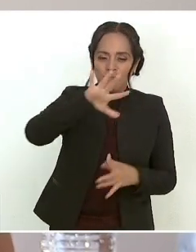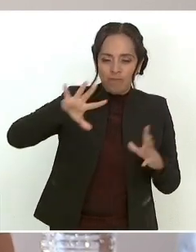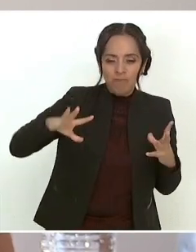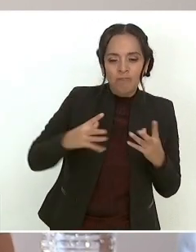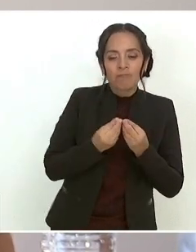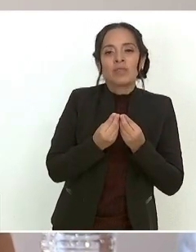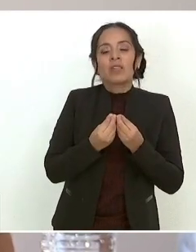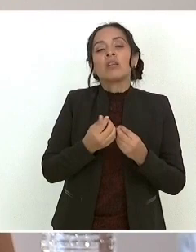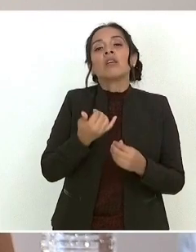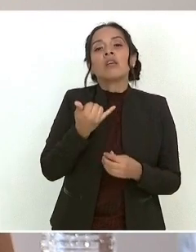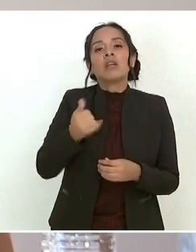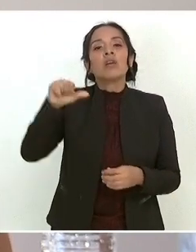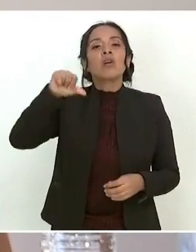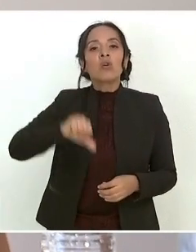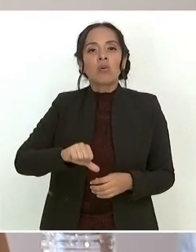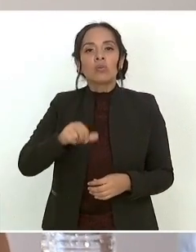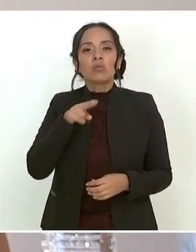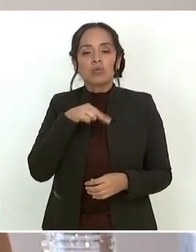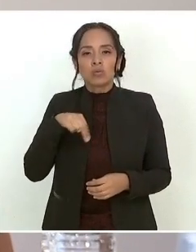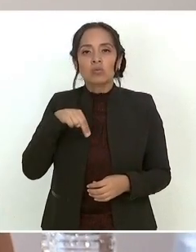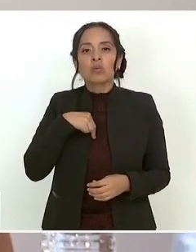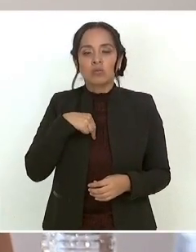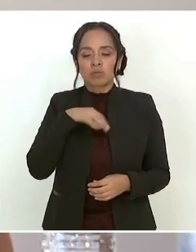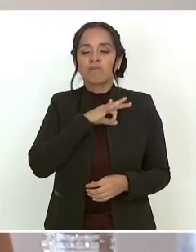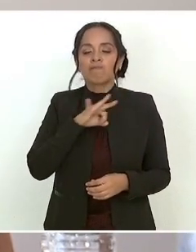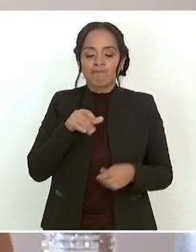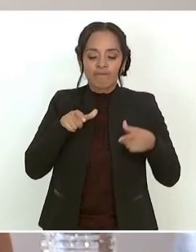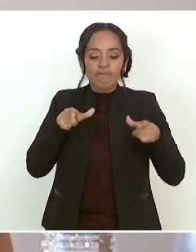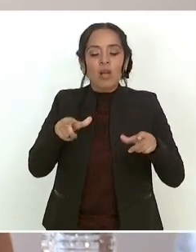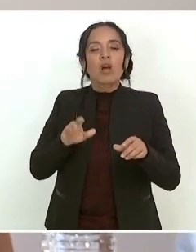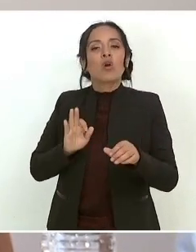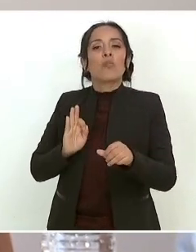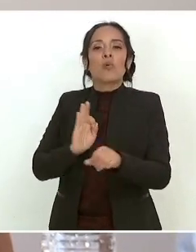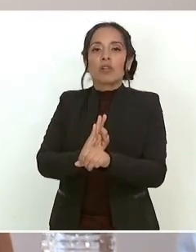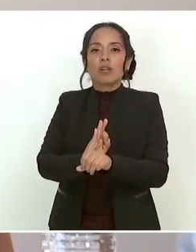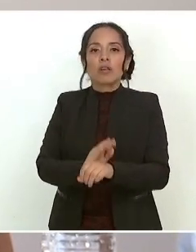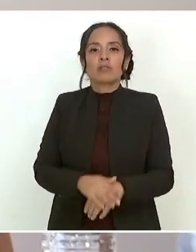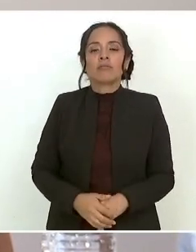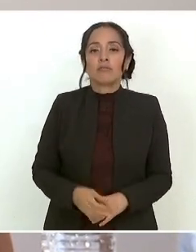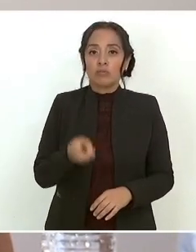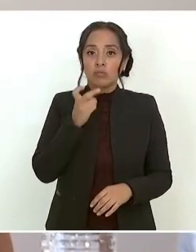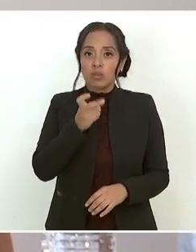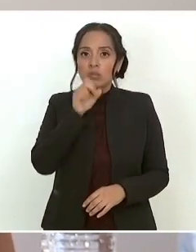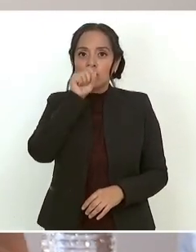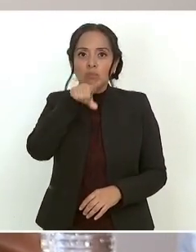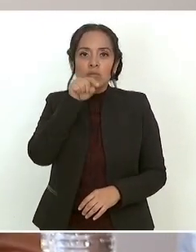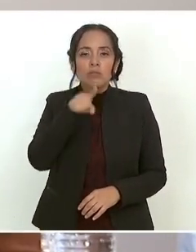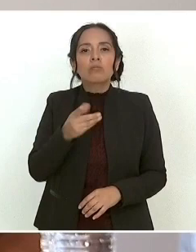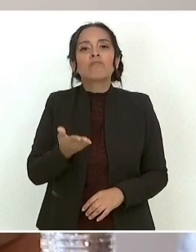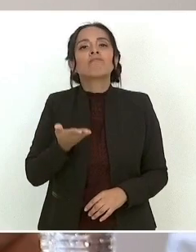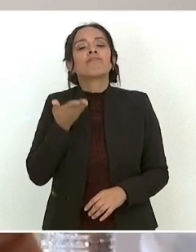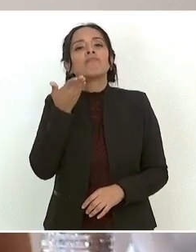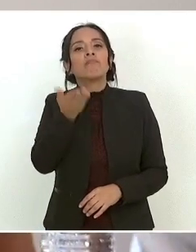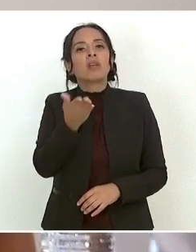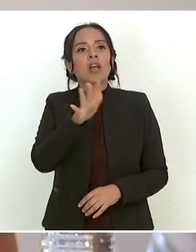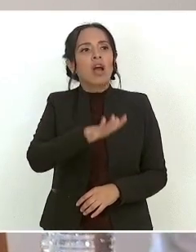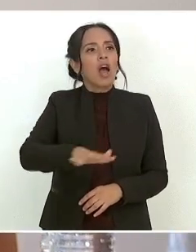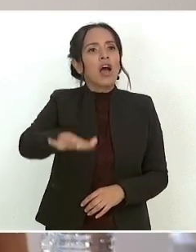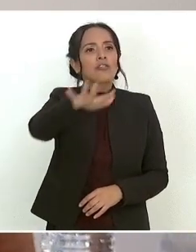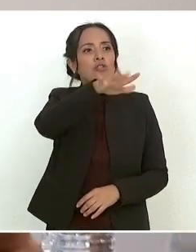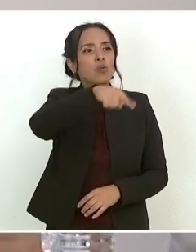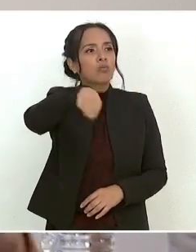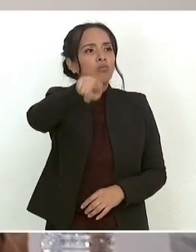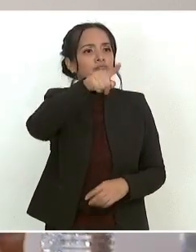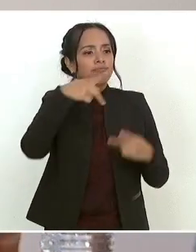y que hoy nosotros resguardaremos. Así que por lo anterior solicito a todos los